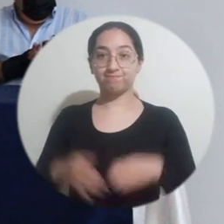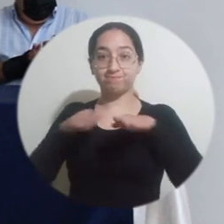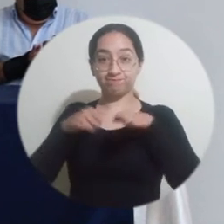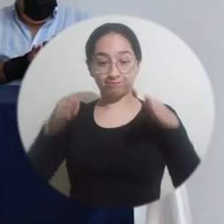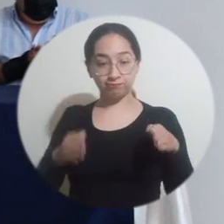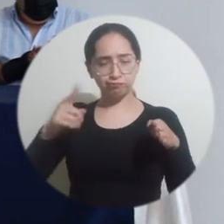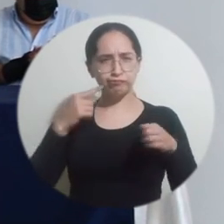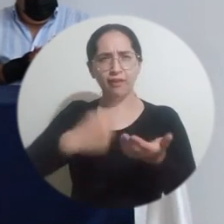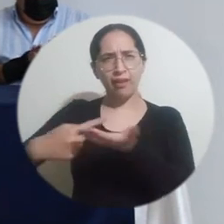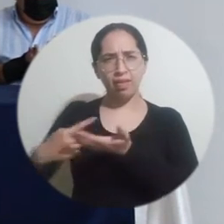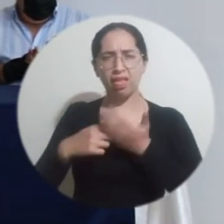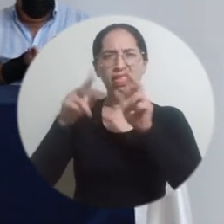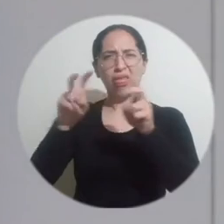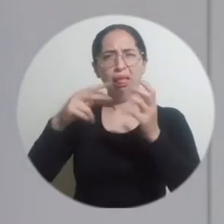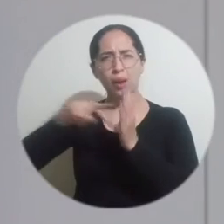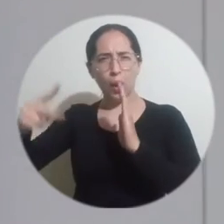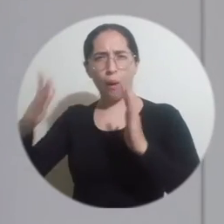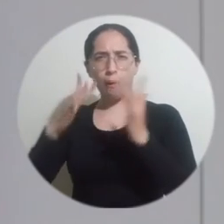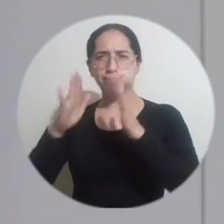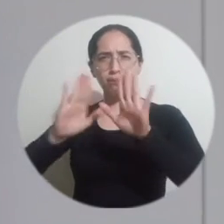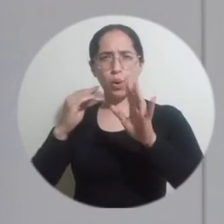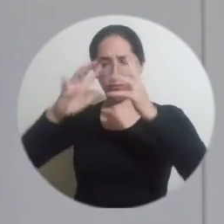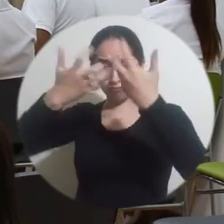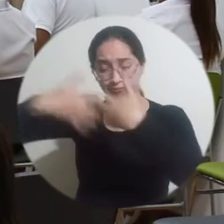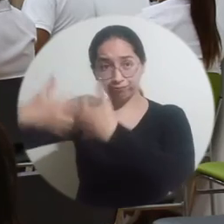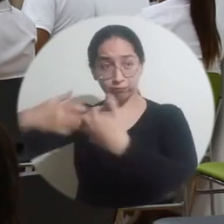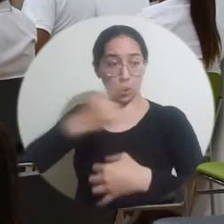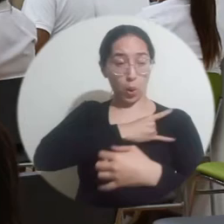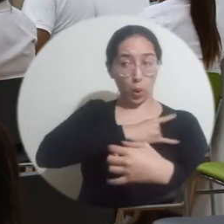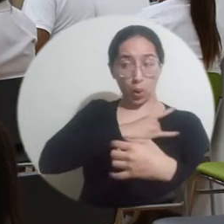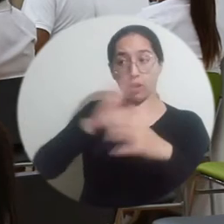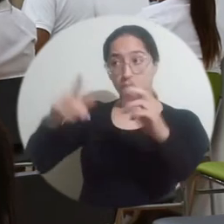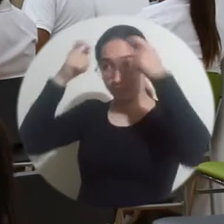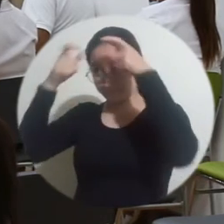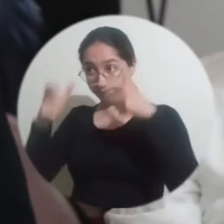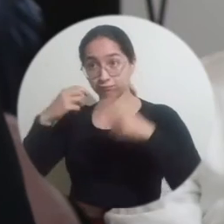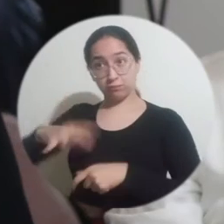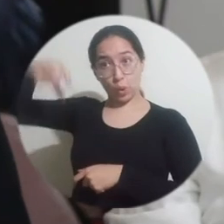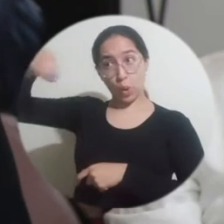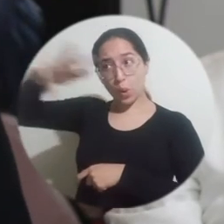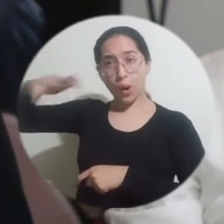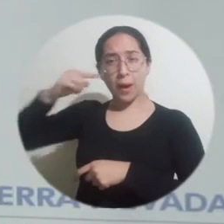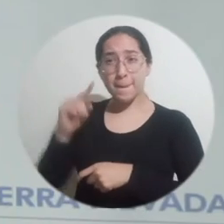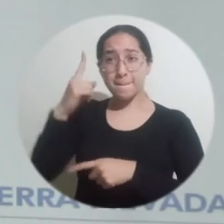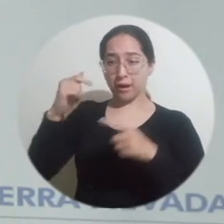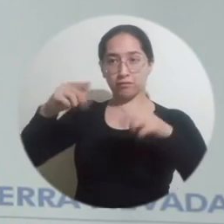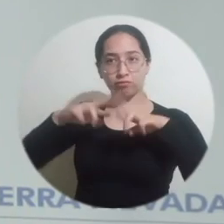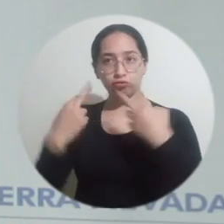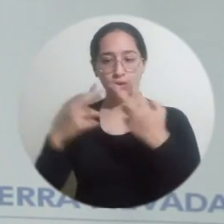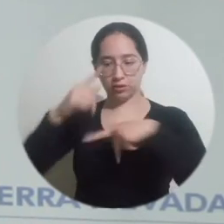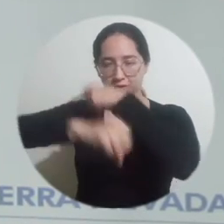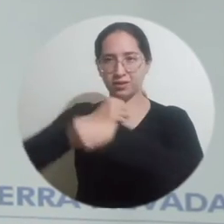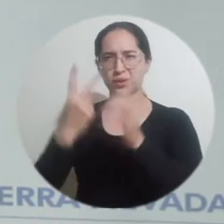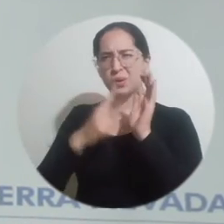La Mesa de Innovación y Dinámica Empresarial del Comité Universidad-Empresa-Estado-Sierra Nevada realizó la primera sesión de